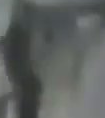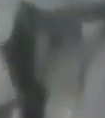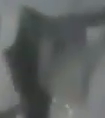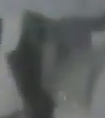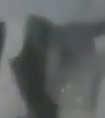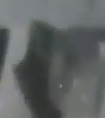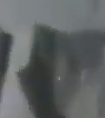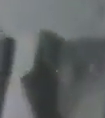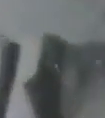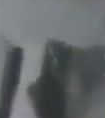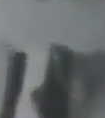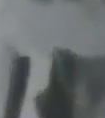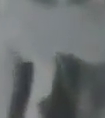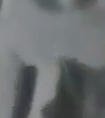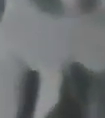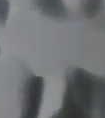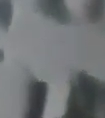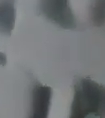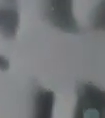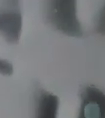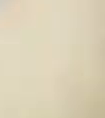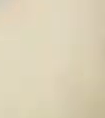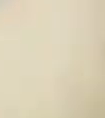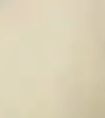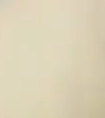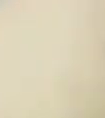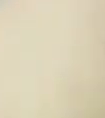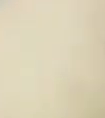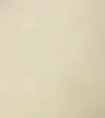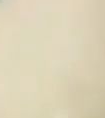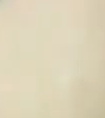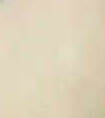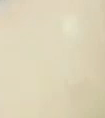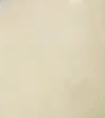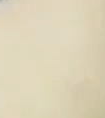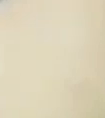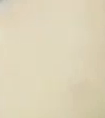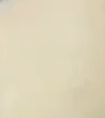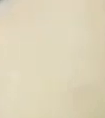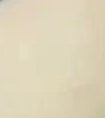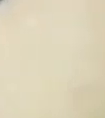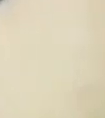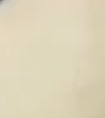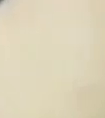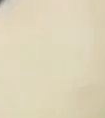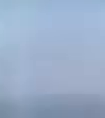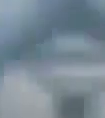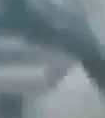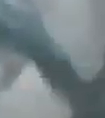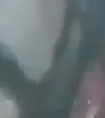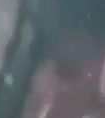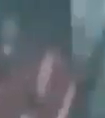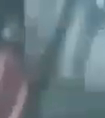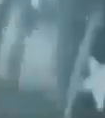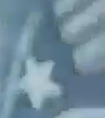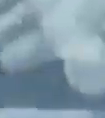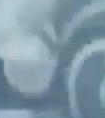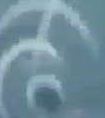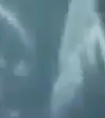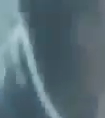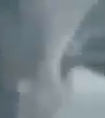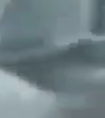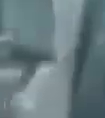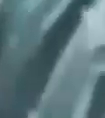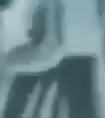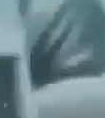cree en sí mismo y ama su historia, las palabras proféticas se convierten en realidad. Se abrieron mil caminos de mil luchas y